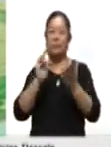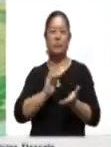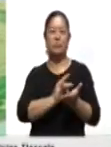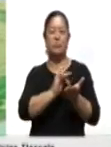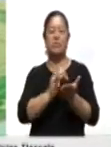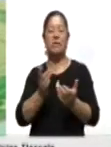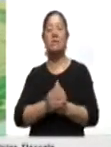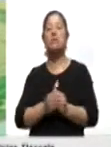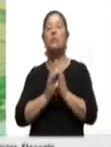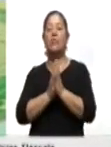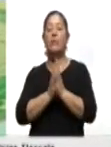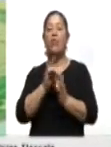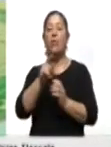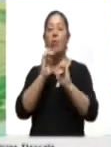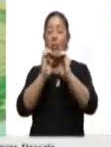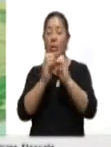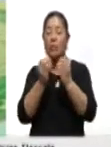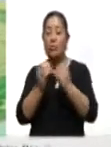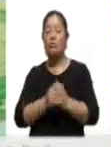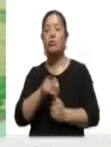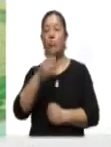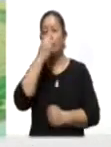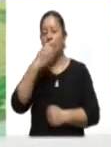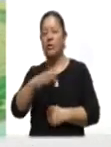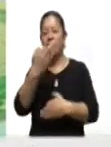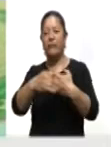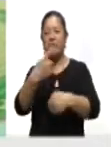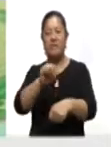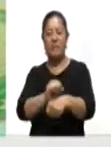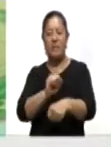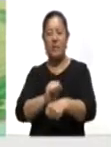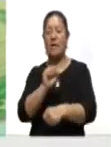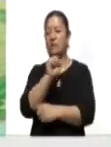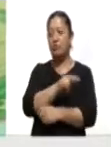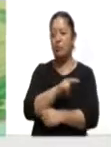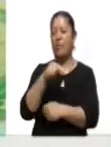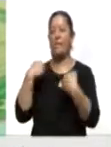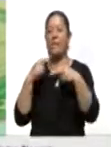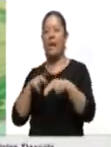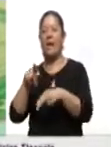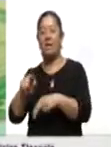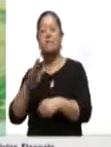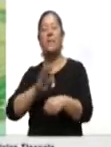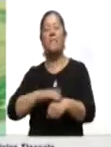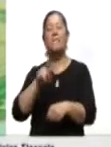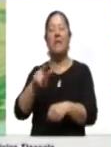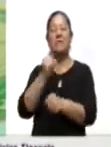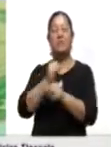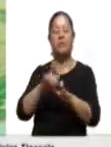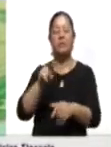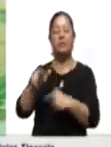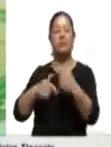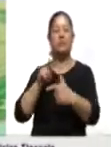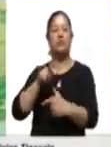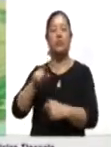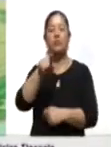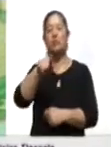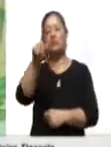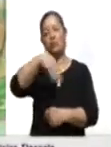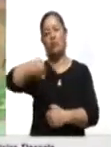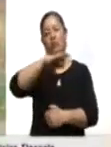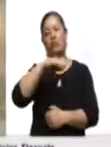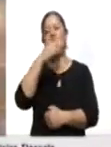cuídese mucho. Muy buen fin de semana. Susan, maestra, regresamos con ustedes para más información. Y que tengan todos una excelente tarde.